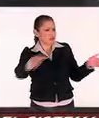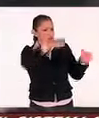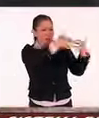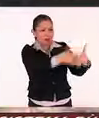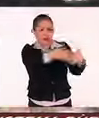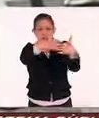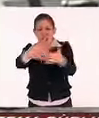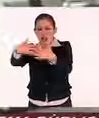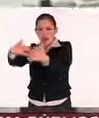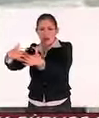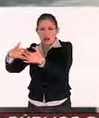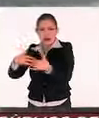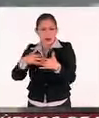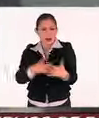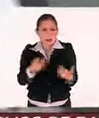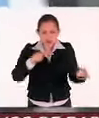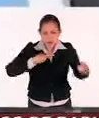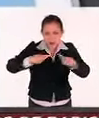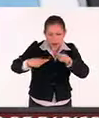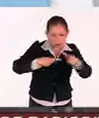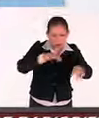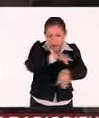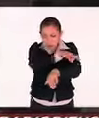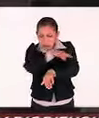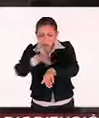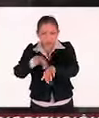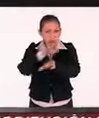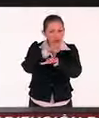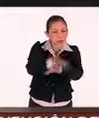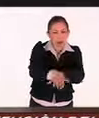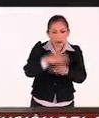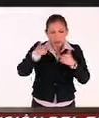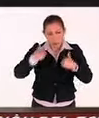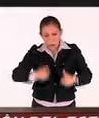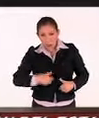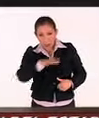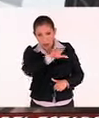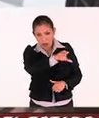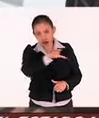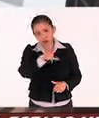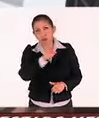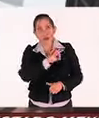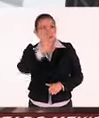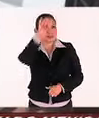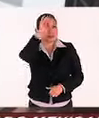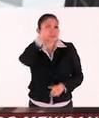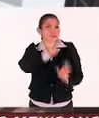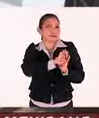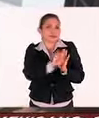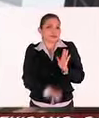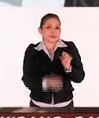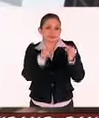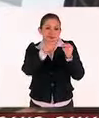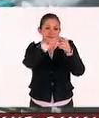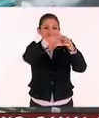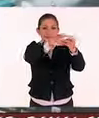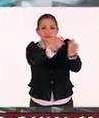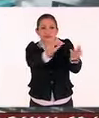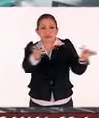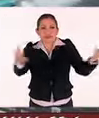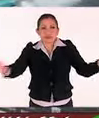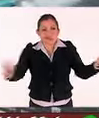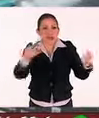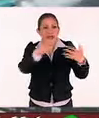empresas en donde se diseña algo relacionado con el ser humano, y ahí podemos pensar en una gran cantidad de cosas